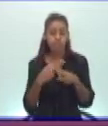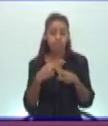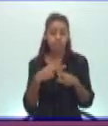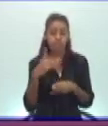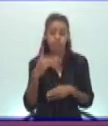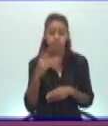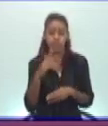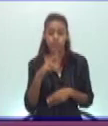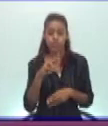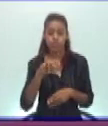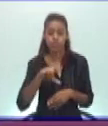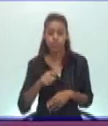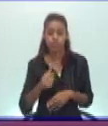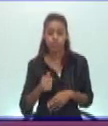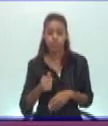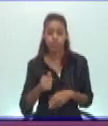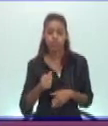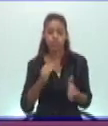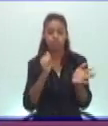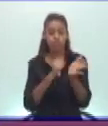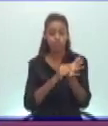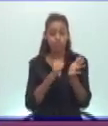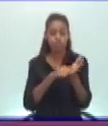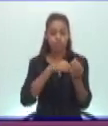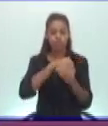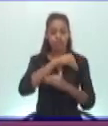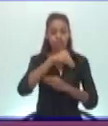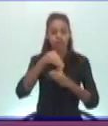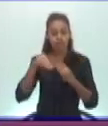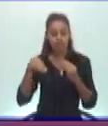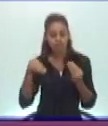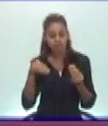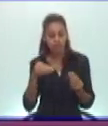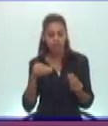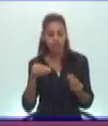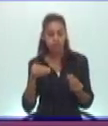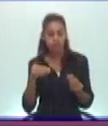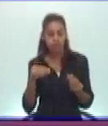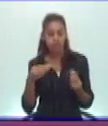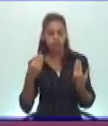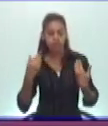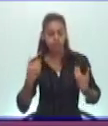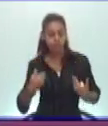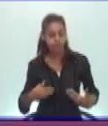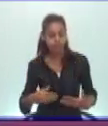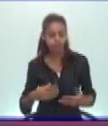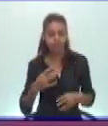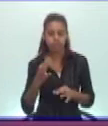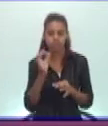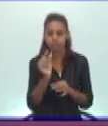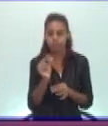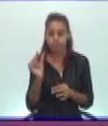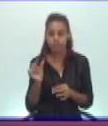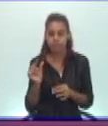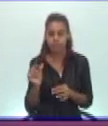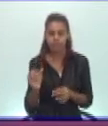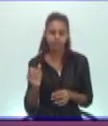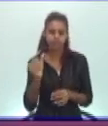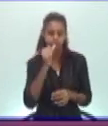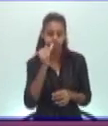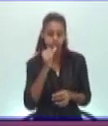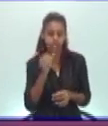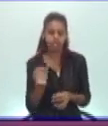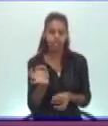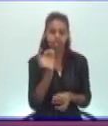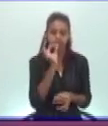cambian el comportamiento de los seres humanos. El alcohol, la marihuana, inclusive pueden llegar a conductas